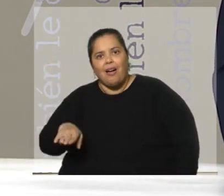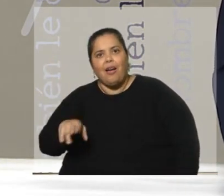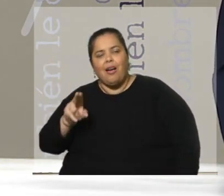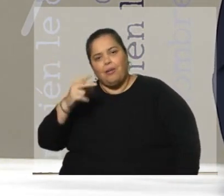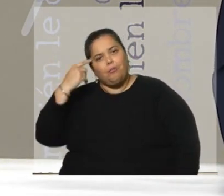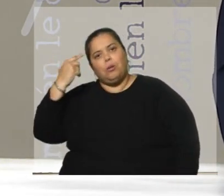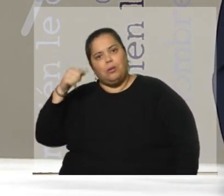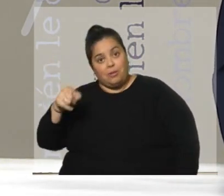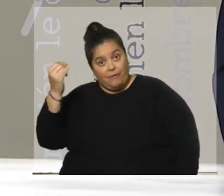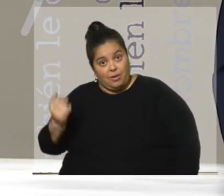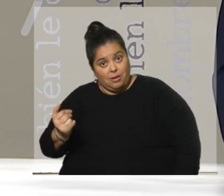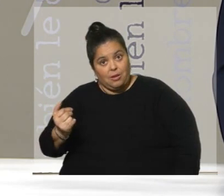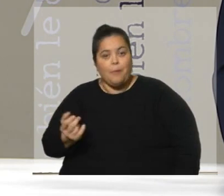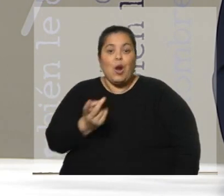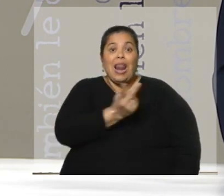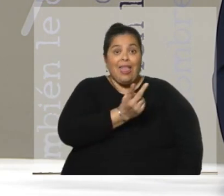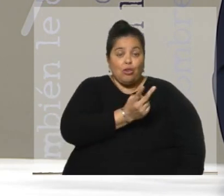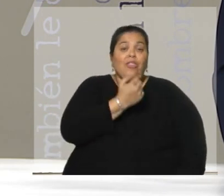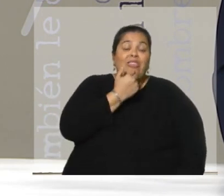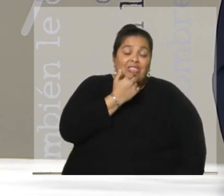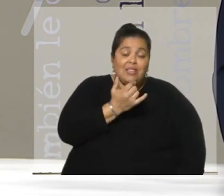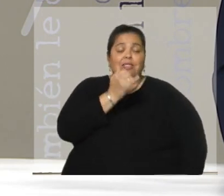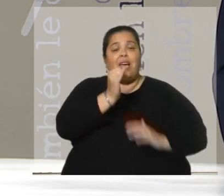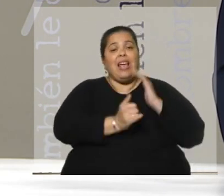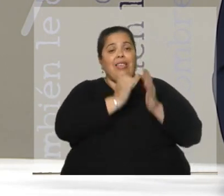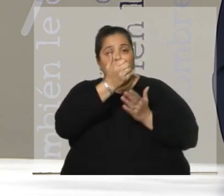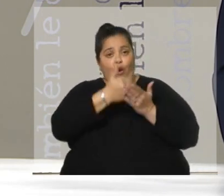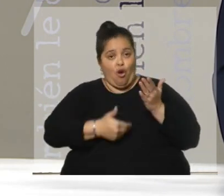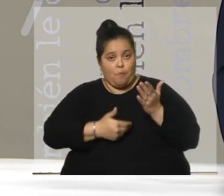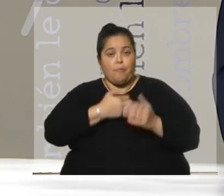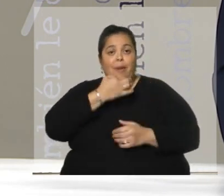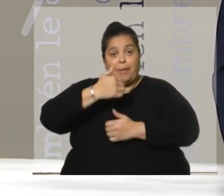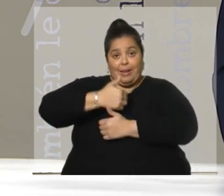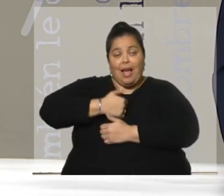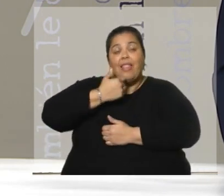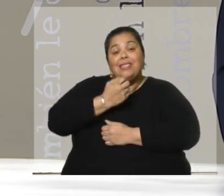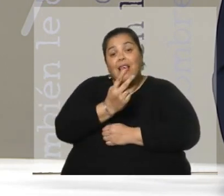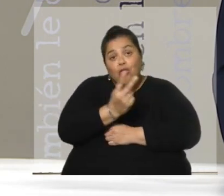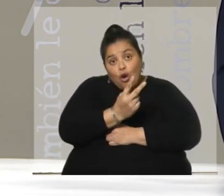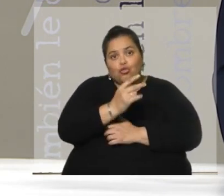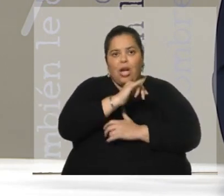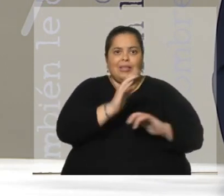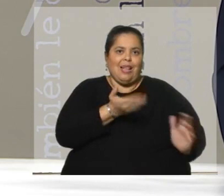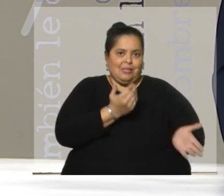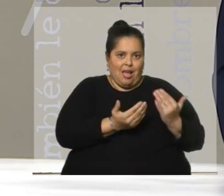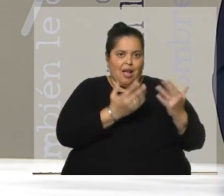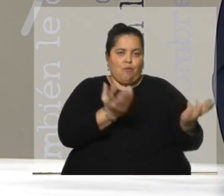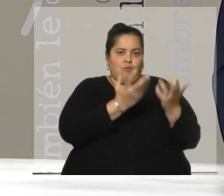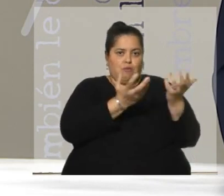bueno, cremadas. Pero según el mismo informe,